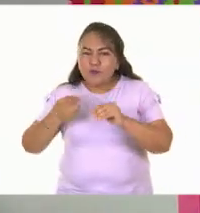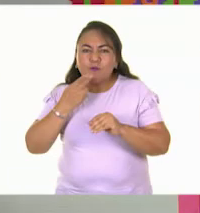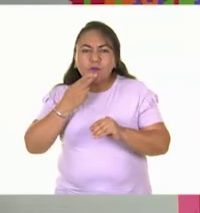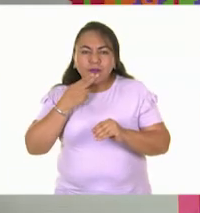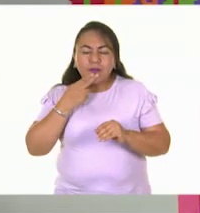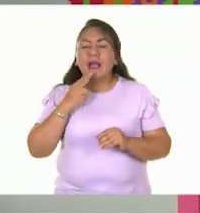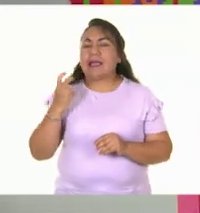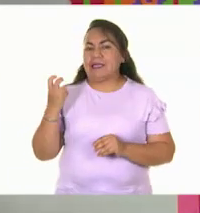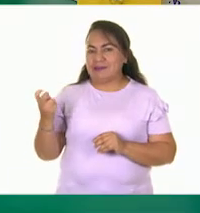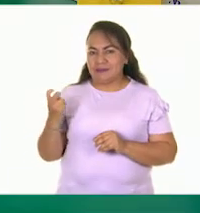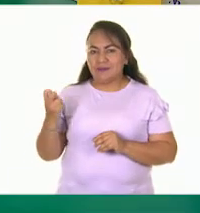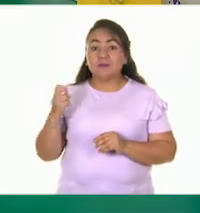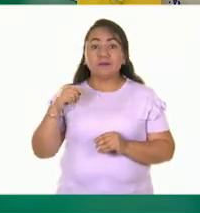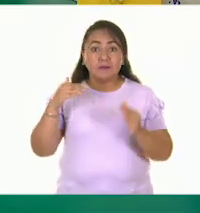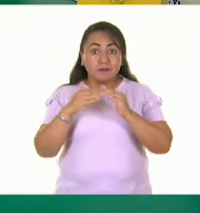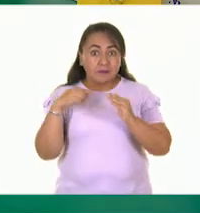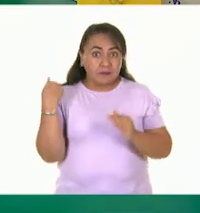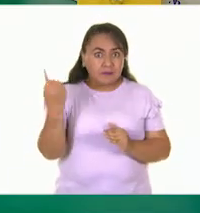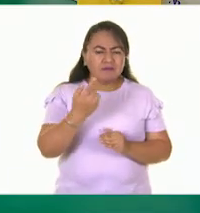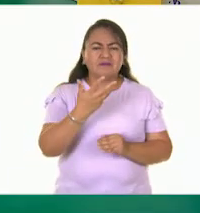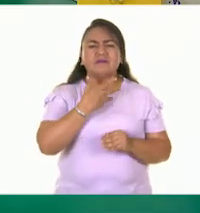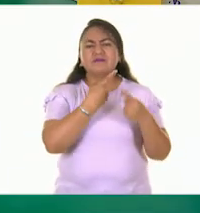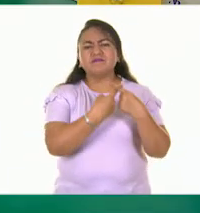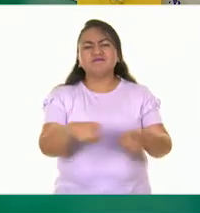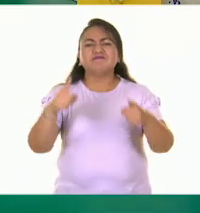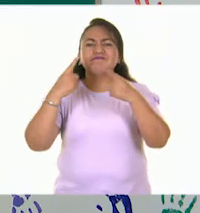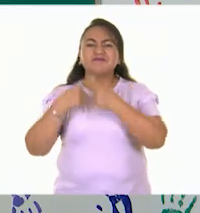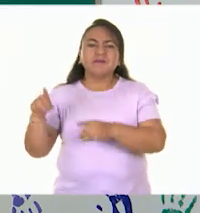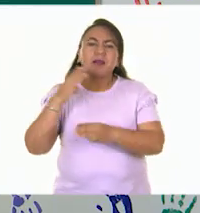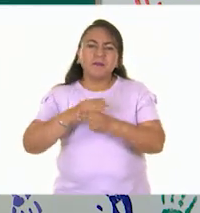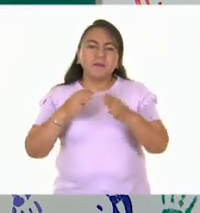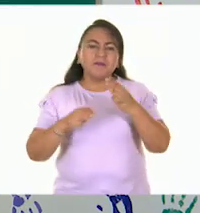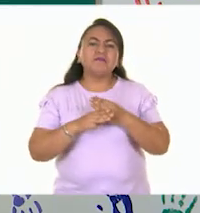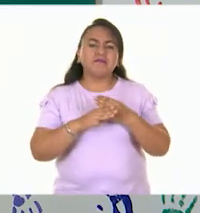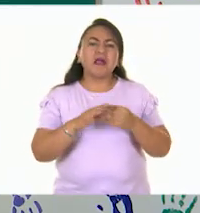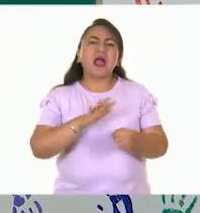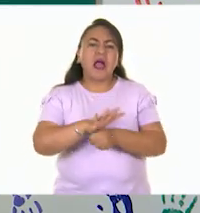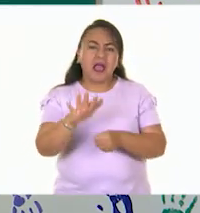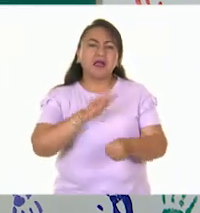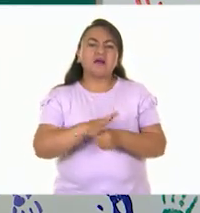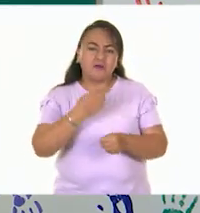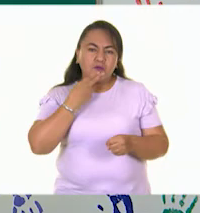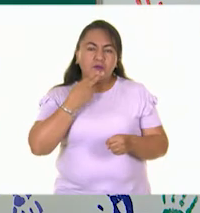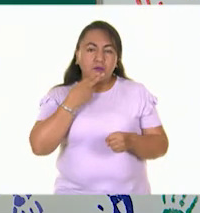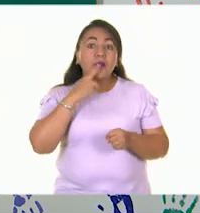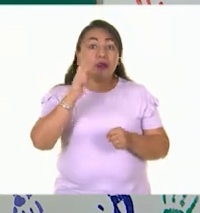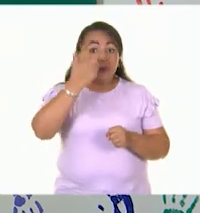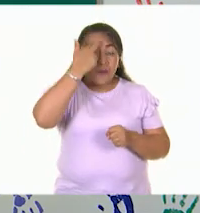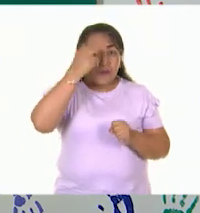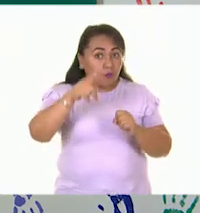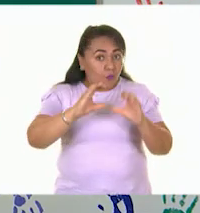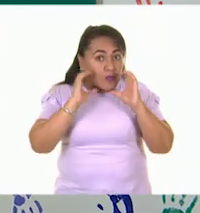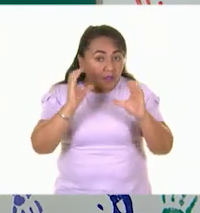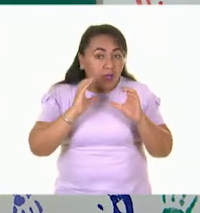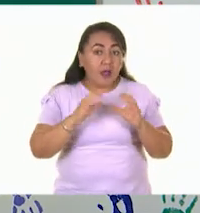Así es. Creo que en casa todo el mundo tenemos bastantes materiales que podemos estar ocupando. Y acuérdense, tengan cuidado de no frotar con